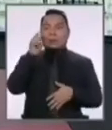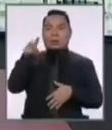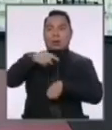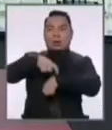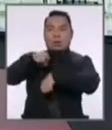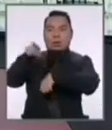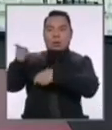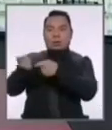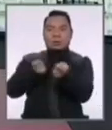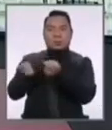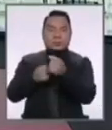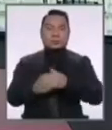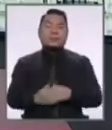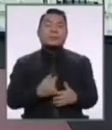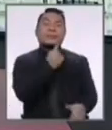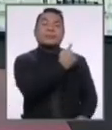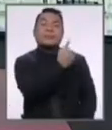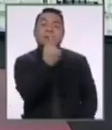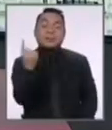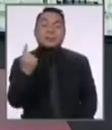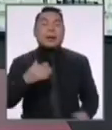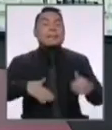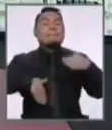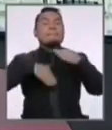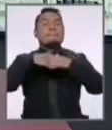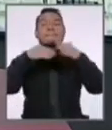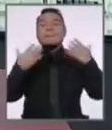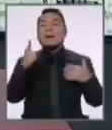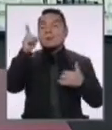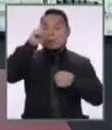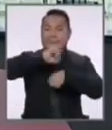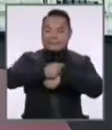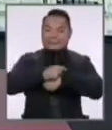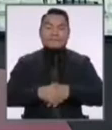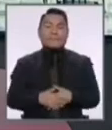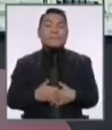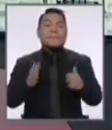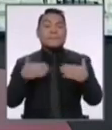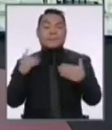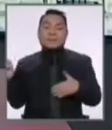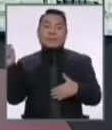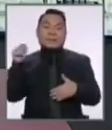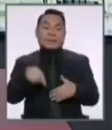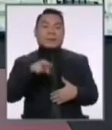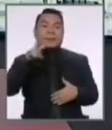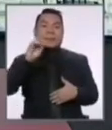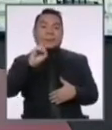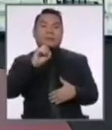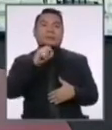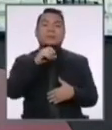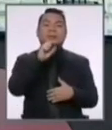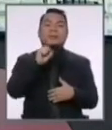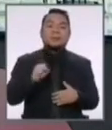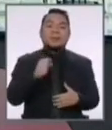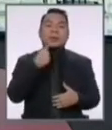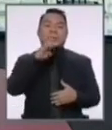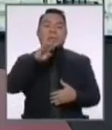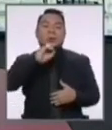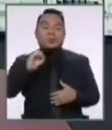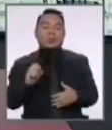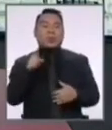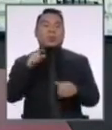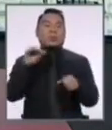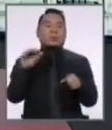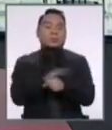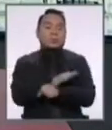Cada intervención, como máximo, va a tomar un minuto. Pueden intervenir 20 segundos, 40 segundos o el minuto